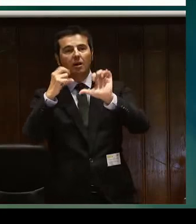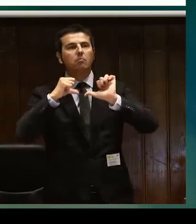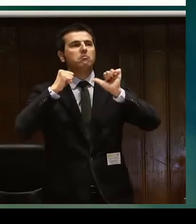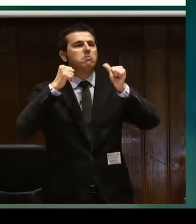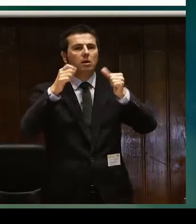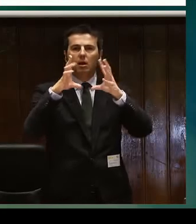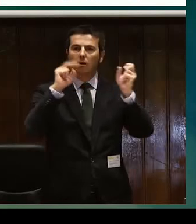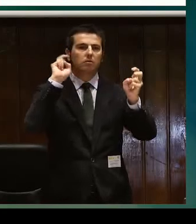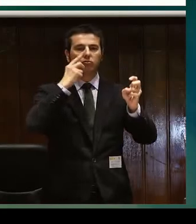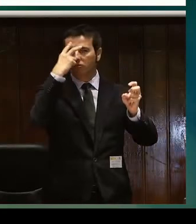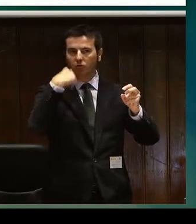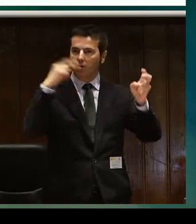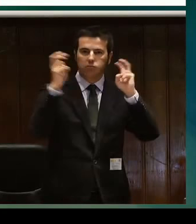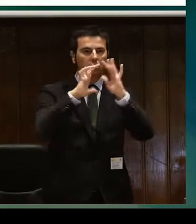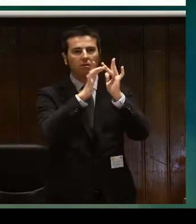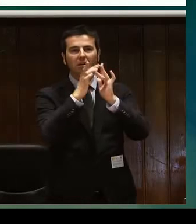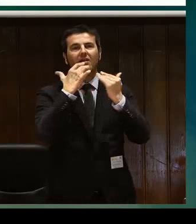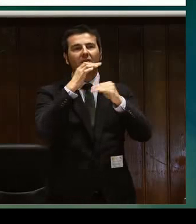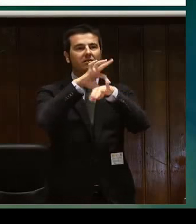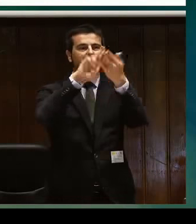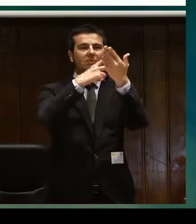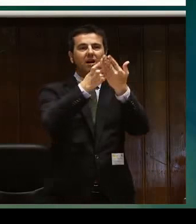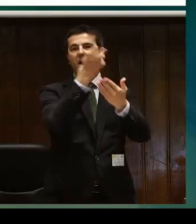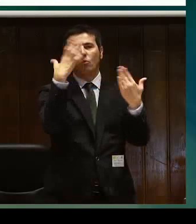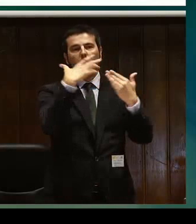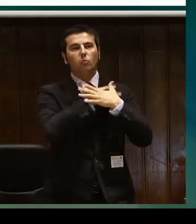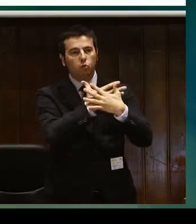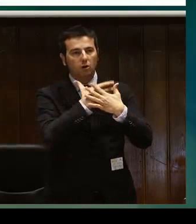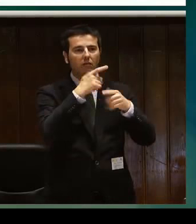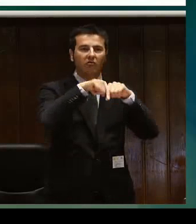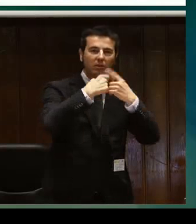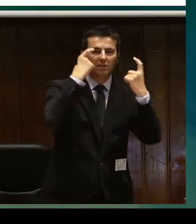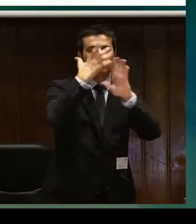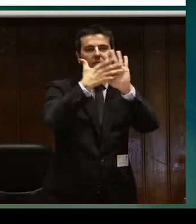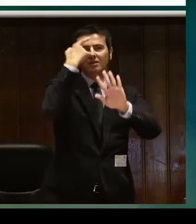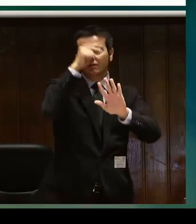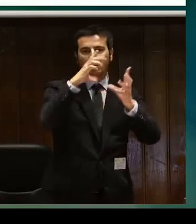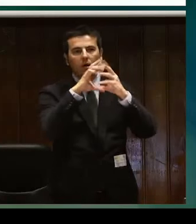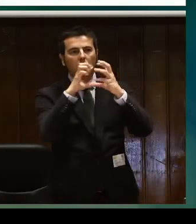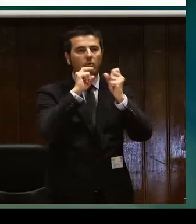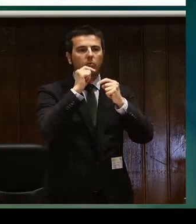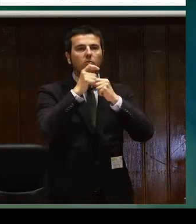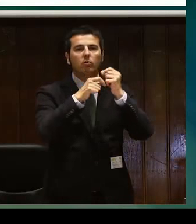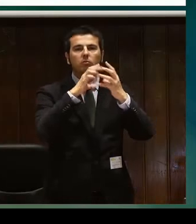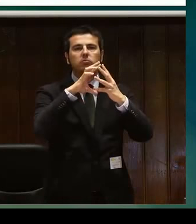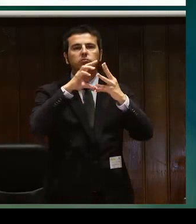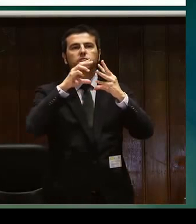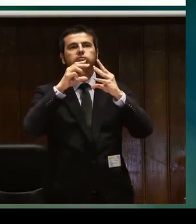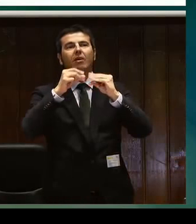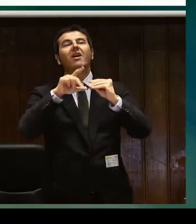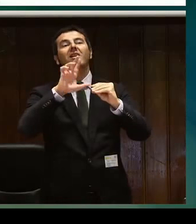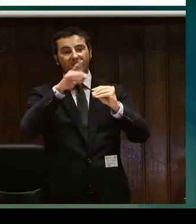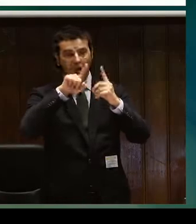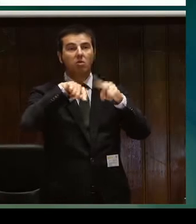intérpretes, etc. Esa experiencia fue trasladada aquí en España y las personas sordociegas empezaron a trabajar con guías intérpretes, algunos que había